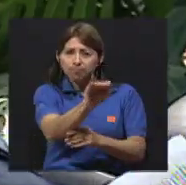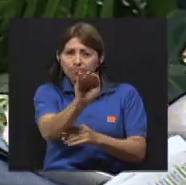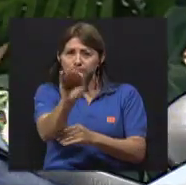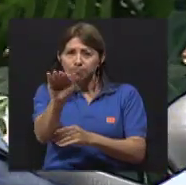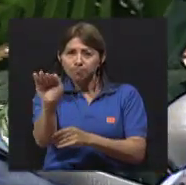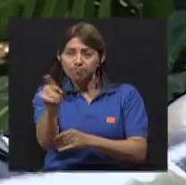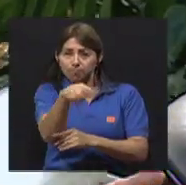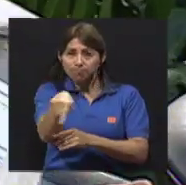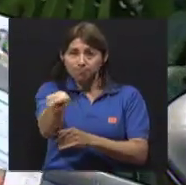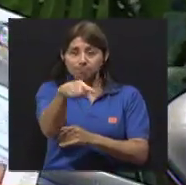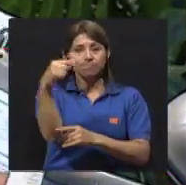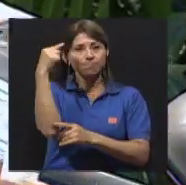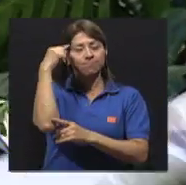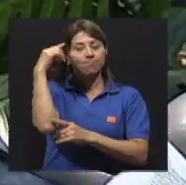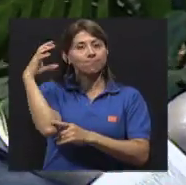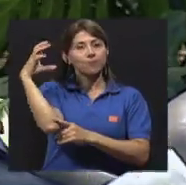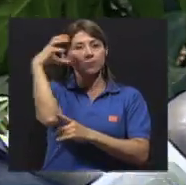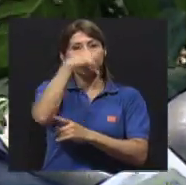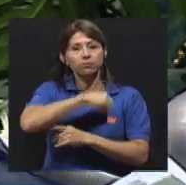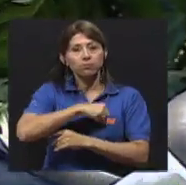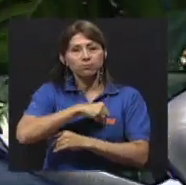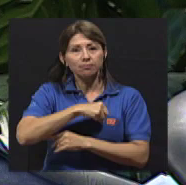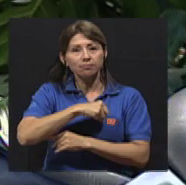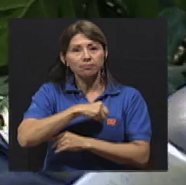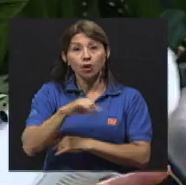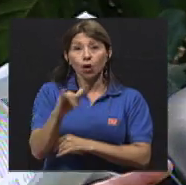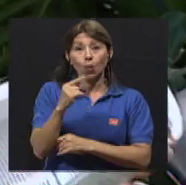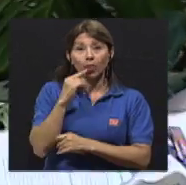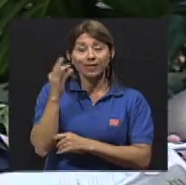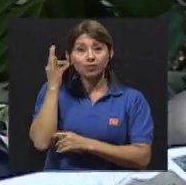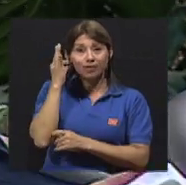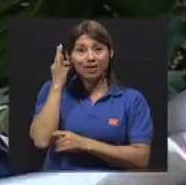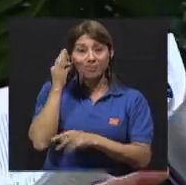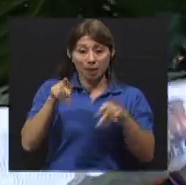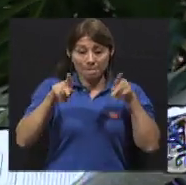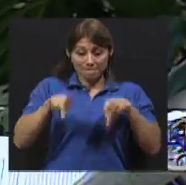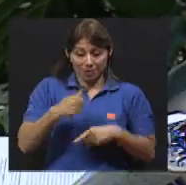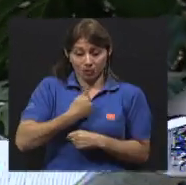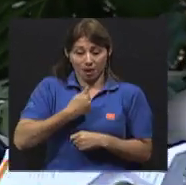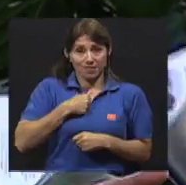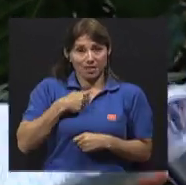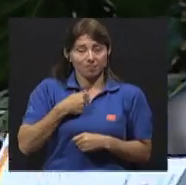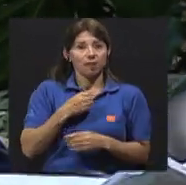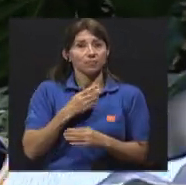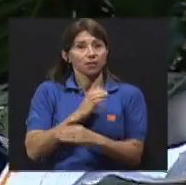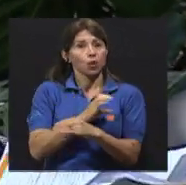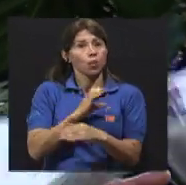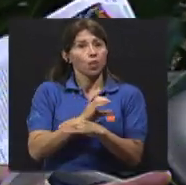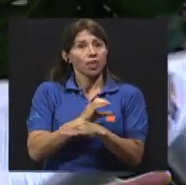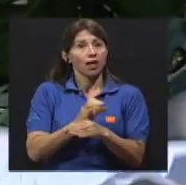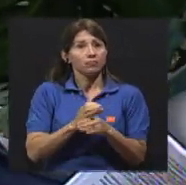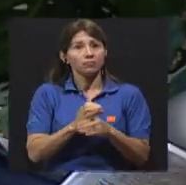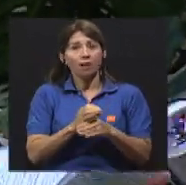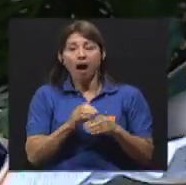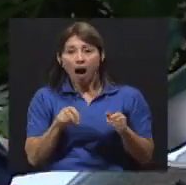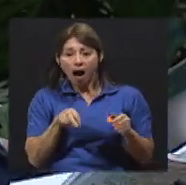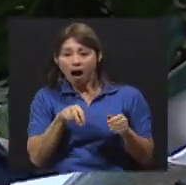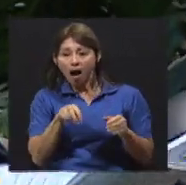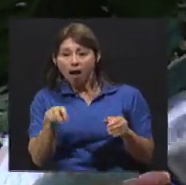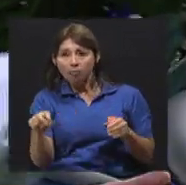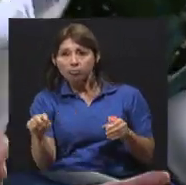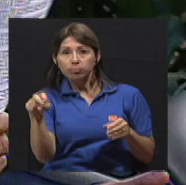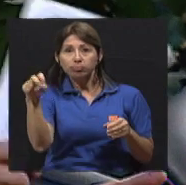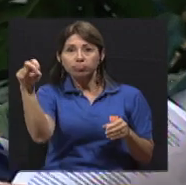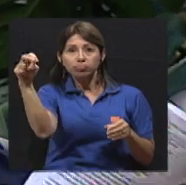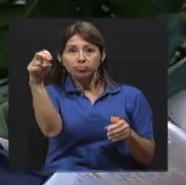El llamado a la conciencia de cada persona. Como dice Sofía, el peatón se cuida, usa sus puentes peatonales, las zonas de paso.